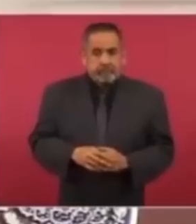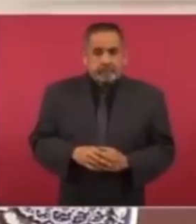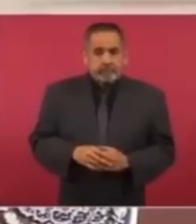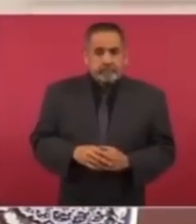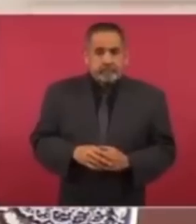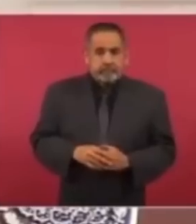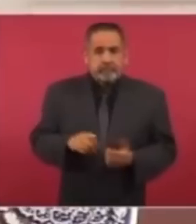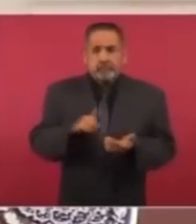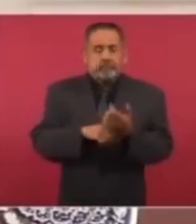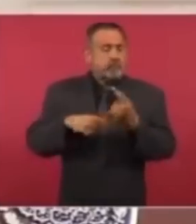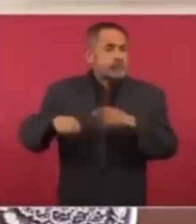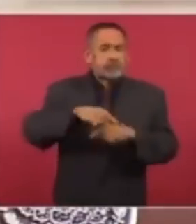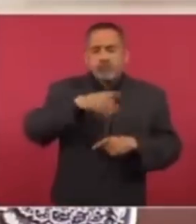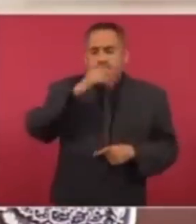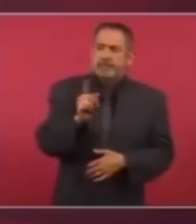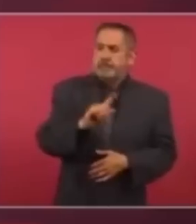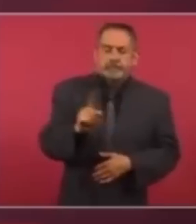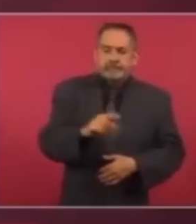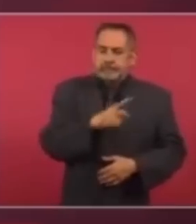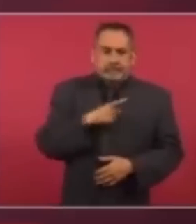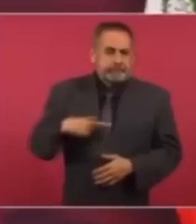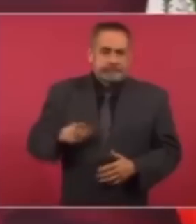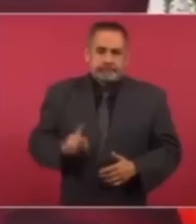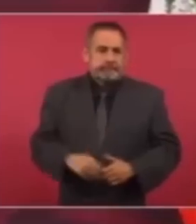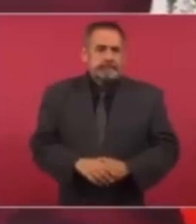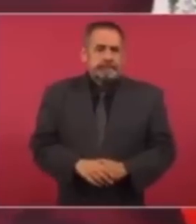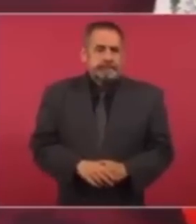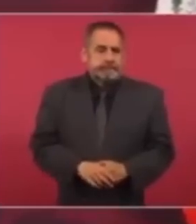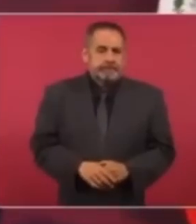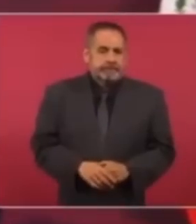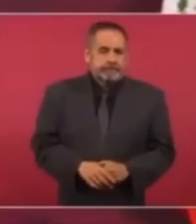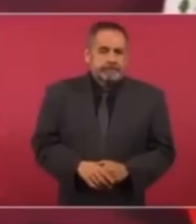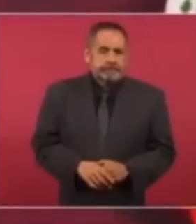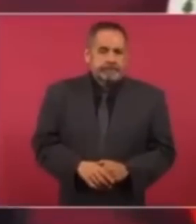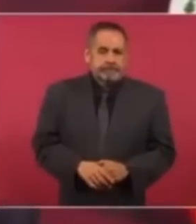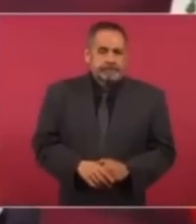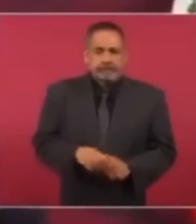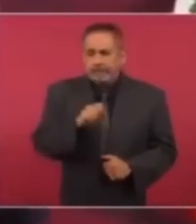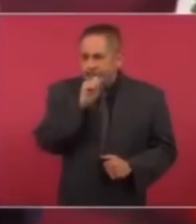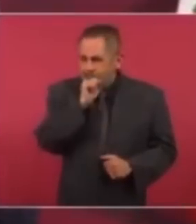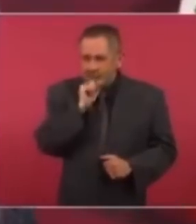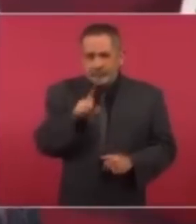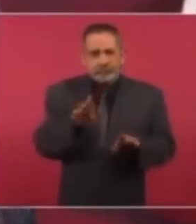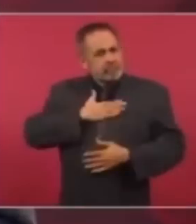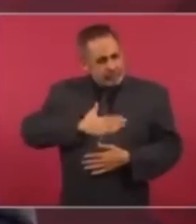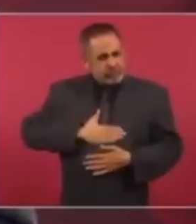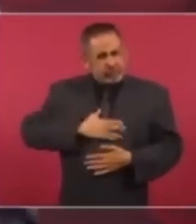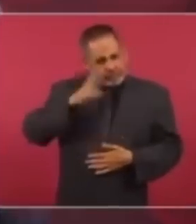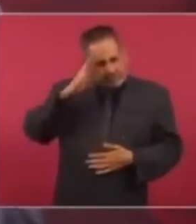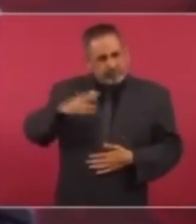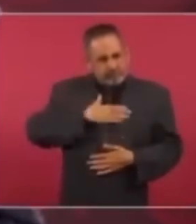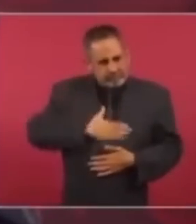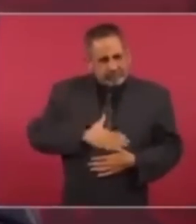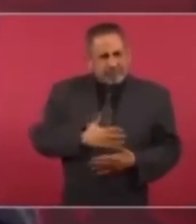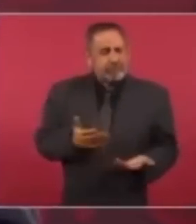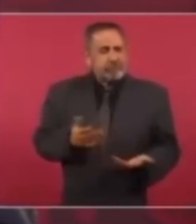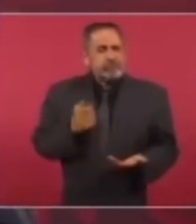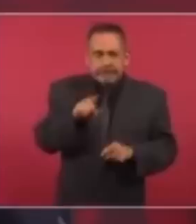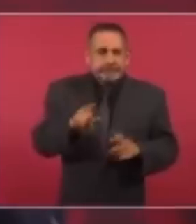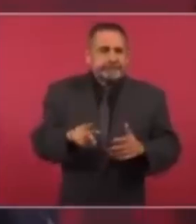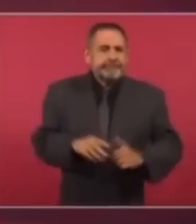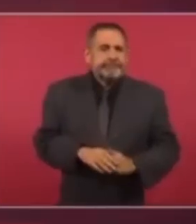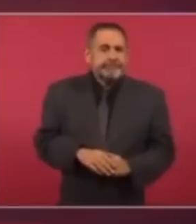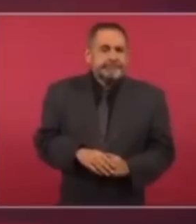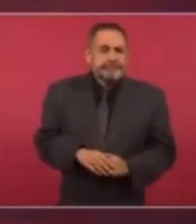gobierno rico con pueblo pobre. Además, no sólo es un asunto de justicia, es algo que tiene que ver